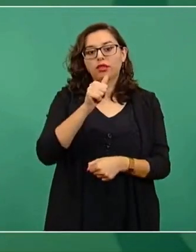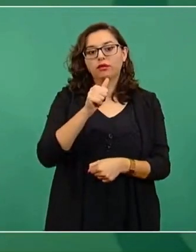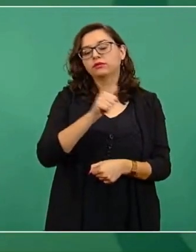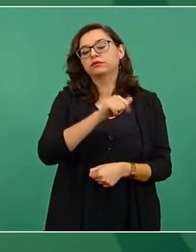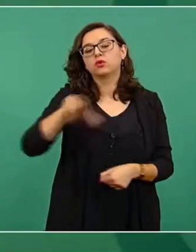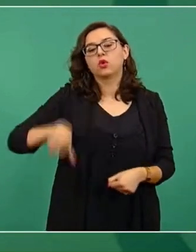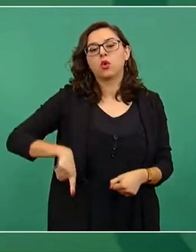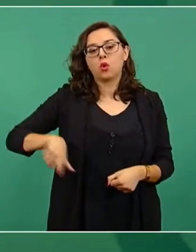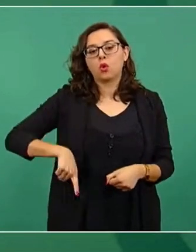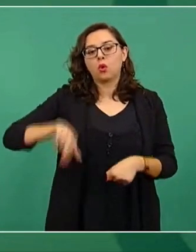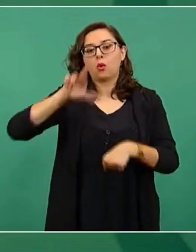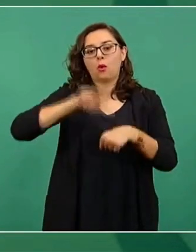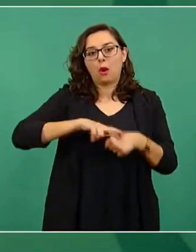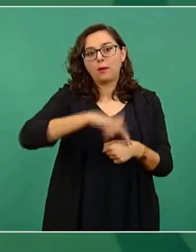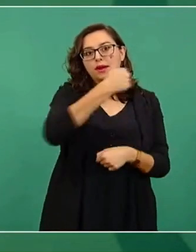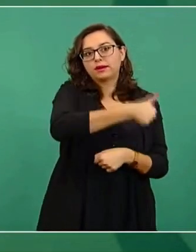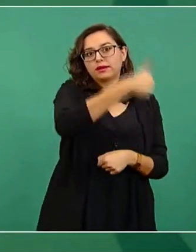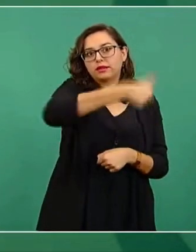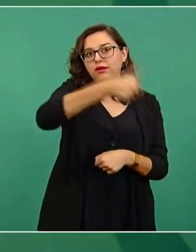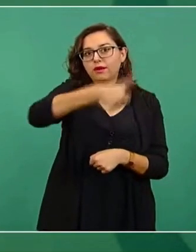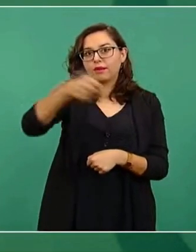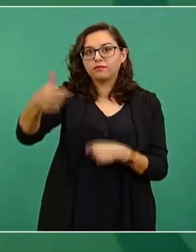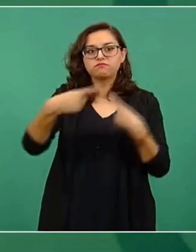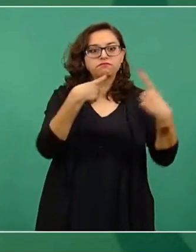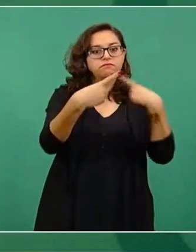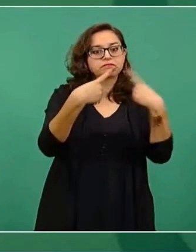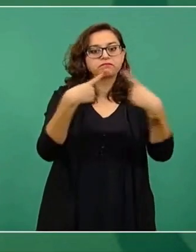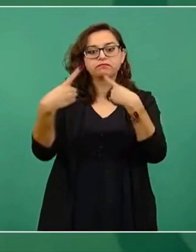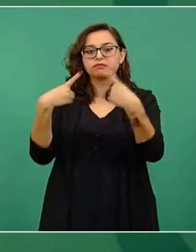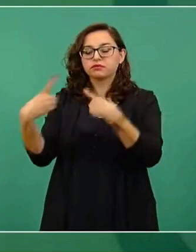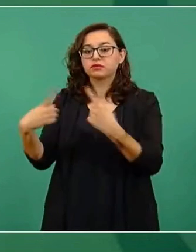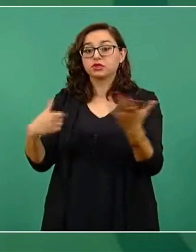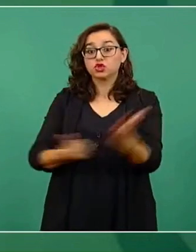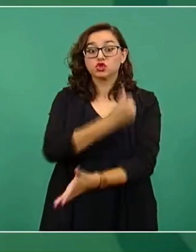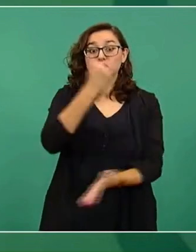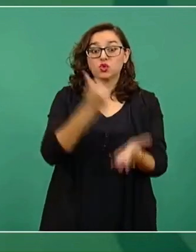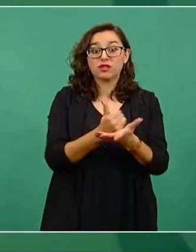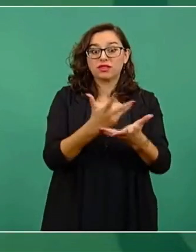ciudades donde hay muchos baches.